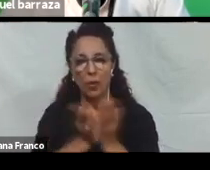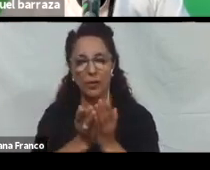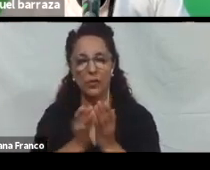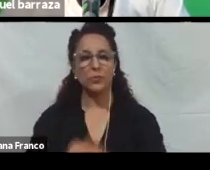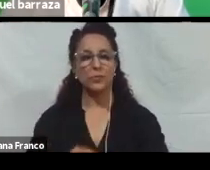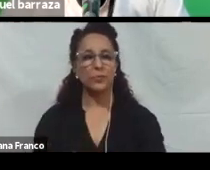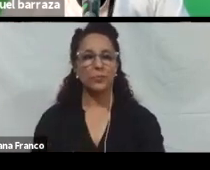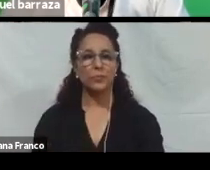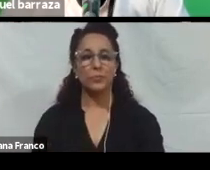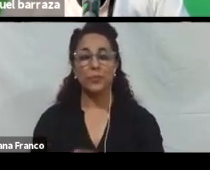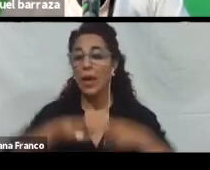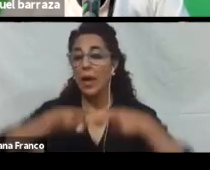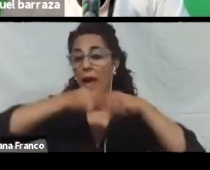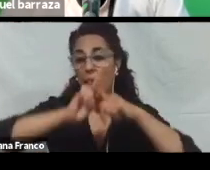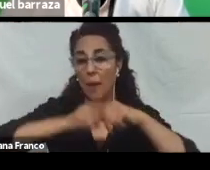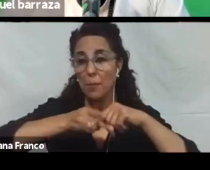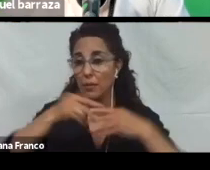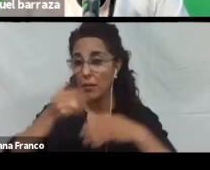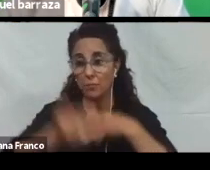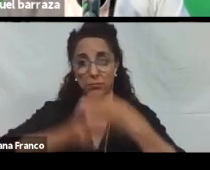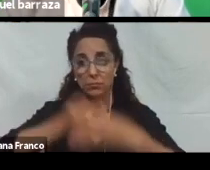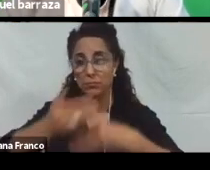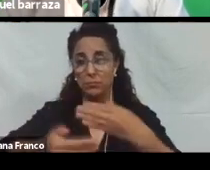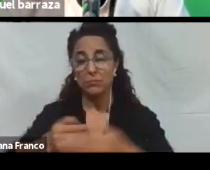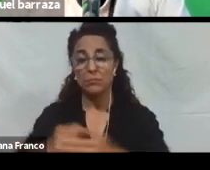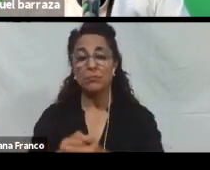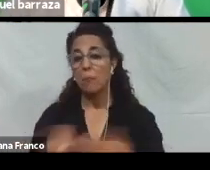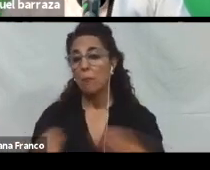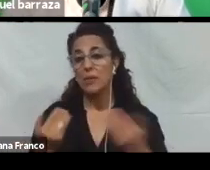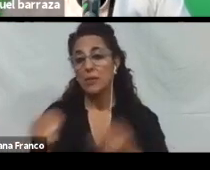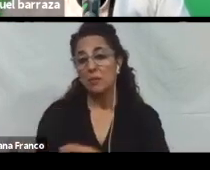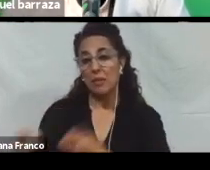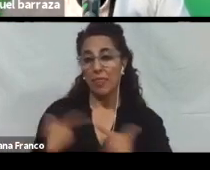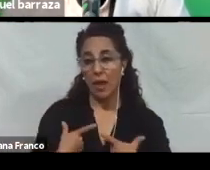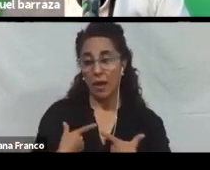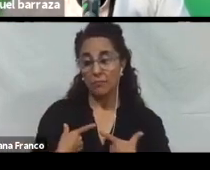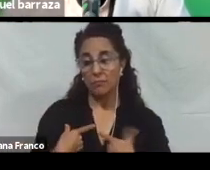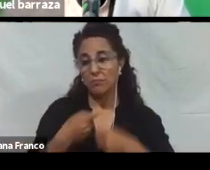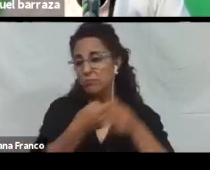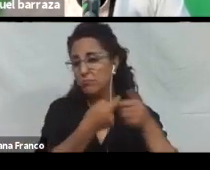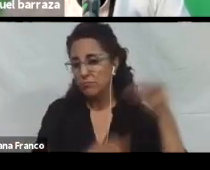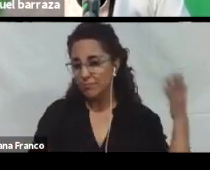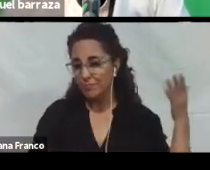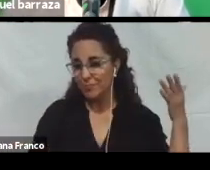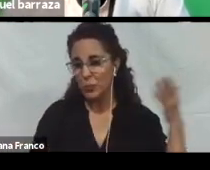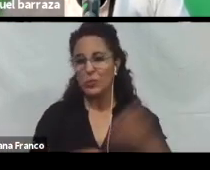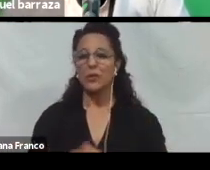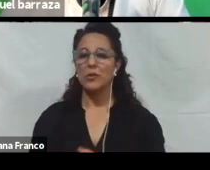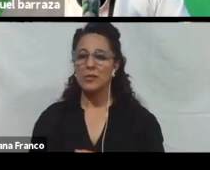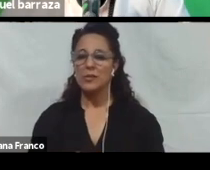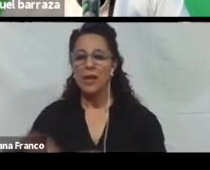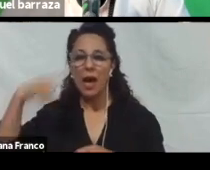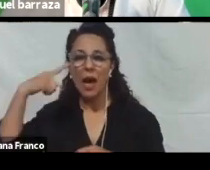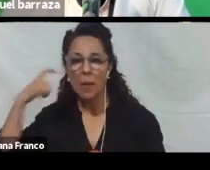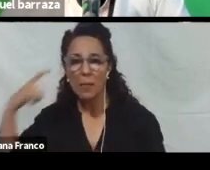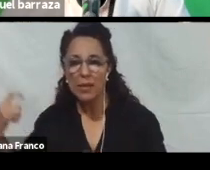Estas herramientas. Nos permiten. montón de cosas. ejemplo. Tenemos. aprendizaje. Colaborativo.